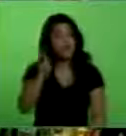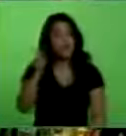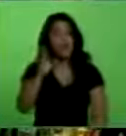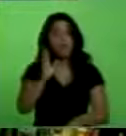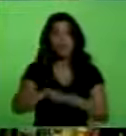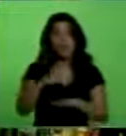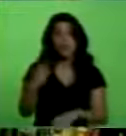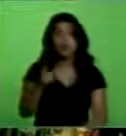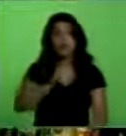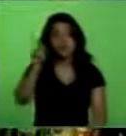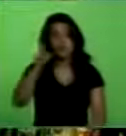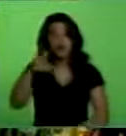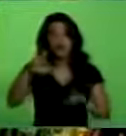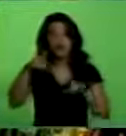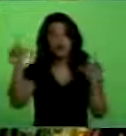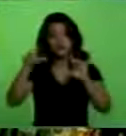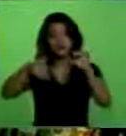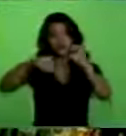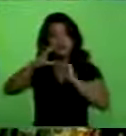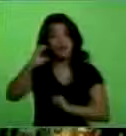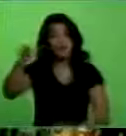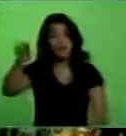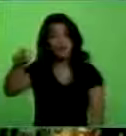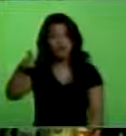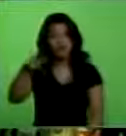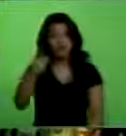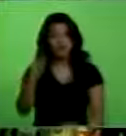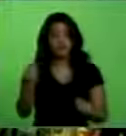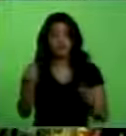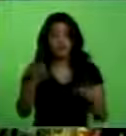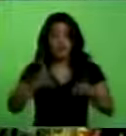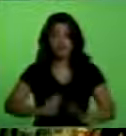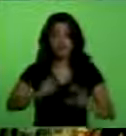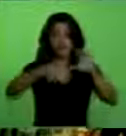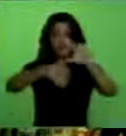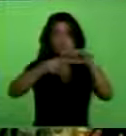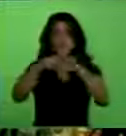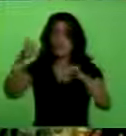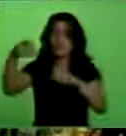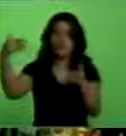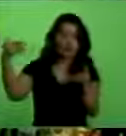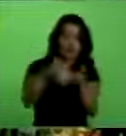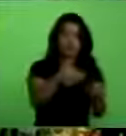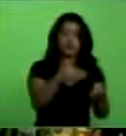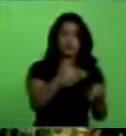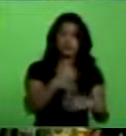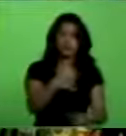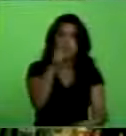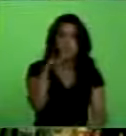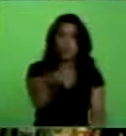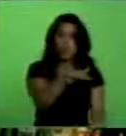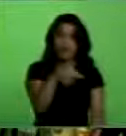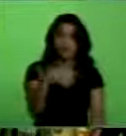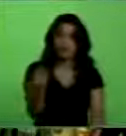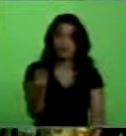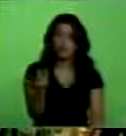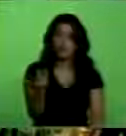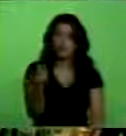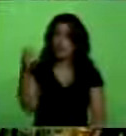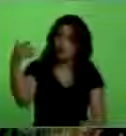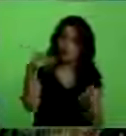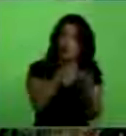latinoamericanos los que dirigen CNN, pero ellos actúan contra los intereses de nuestros pueblos.